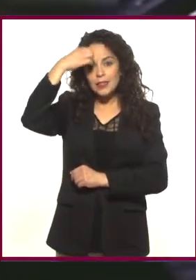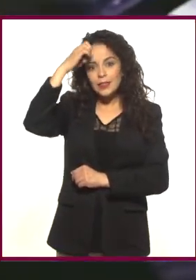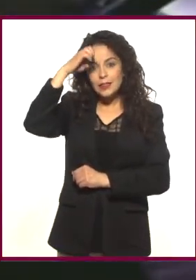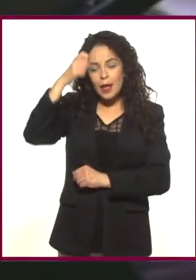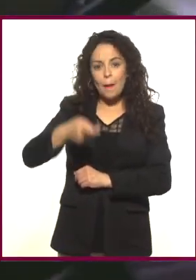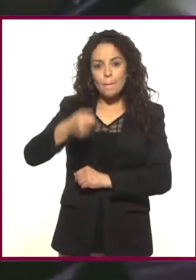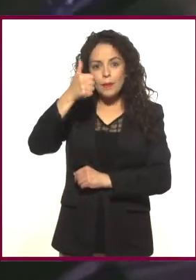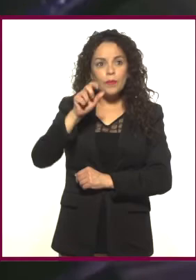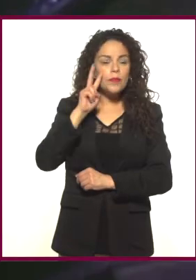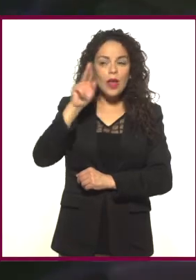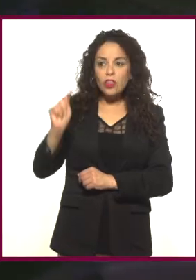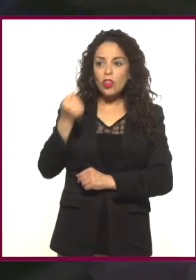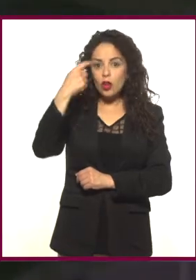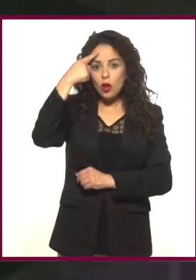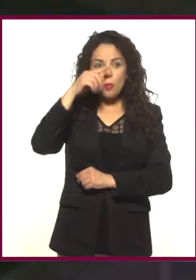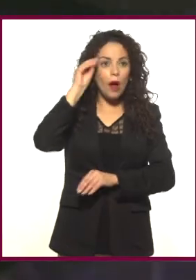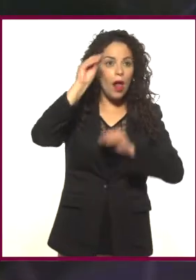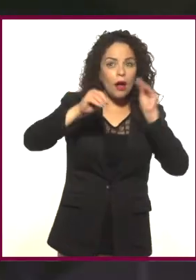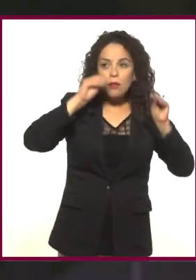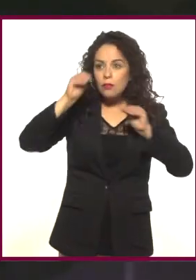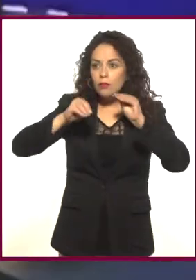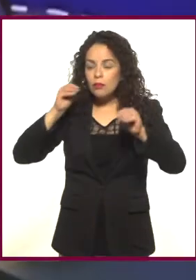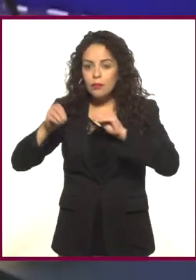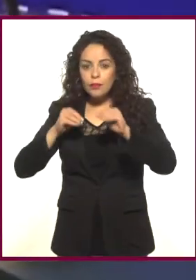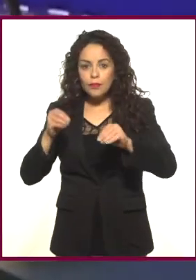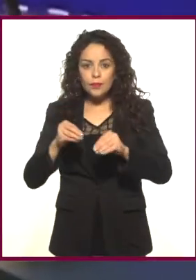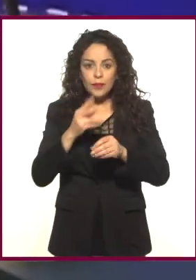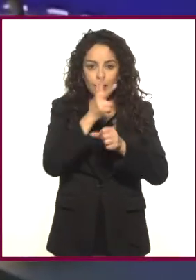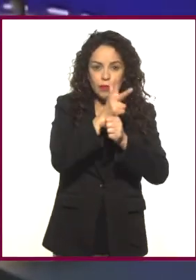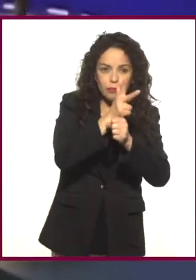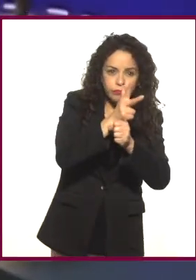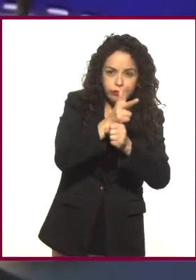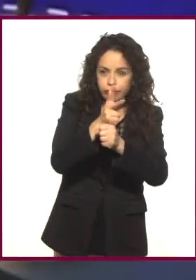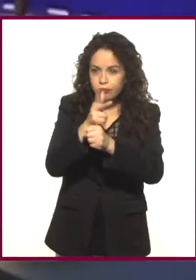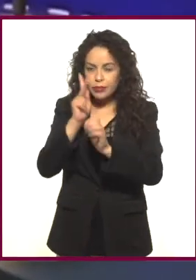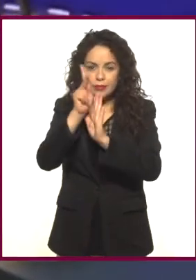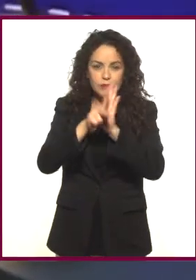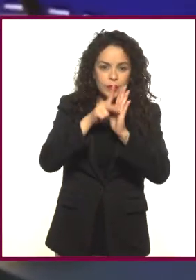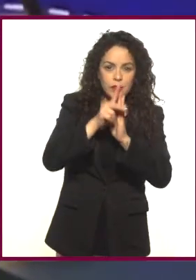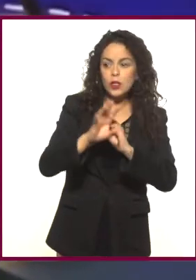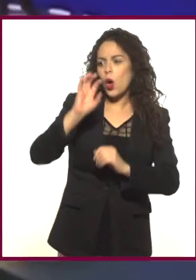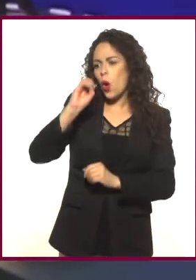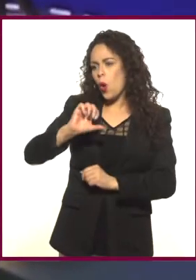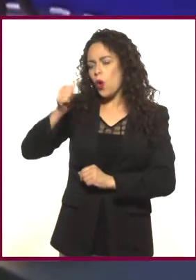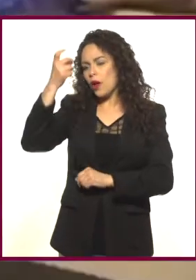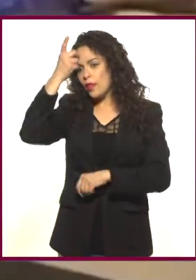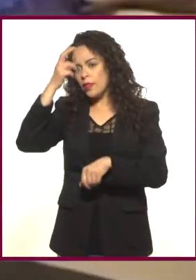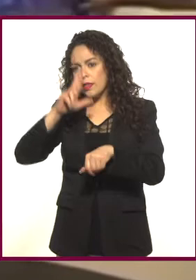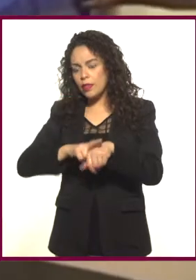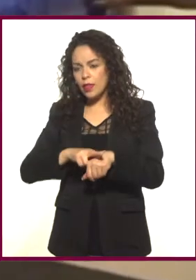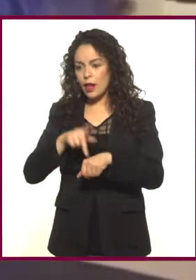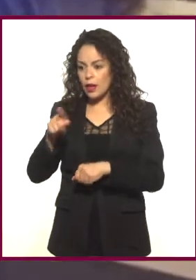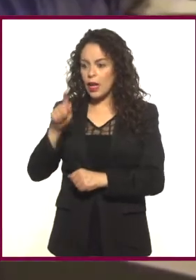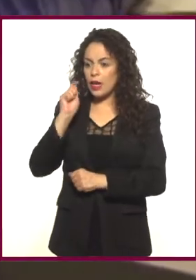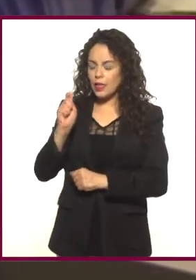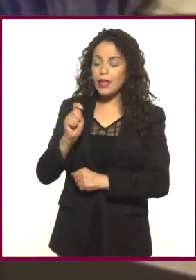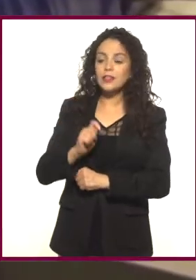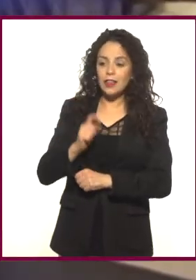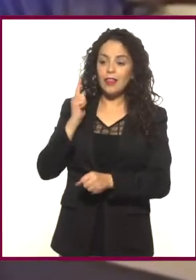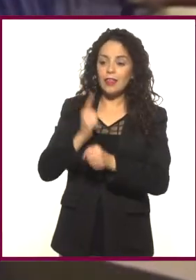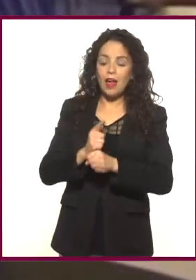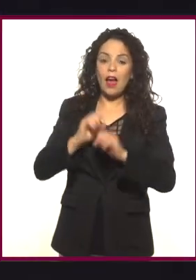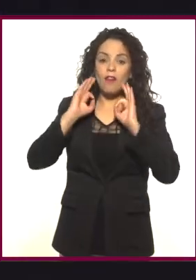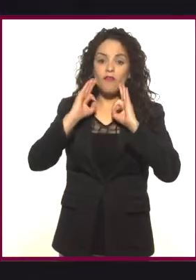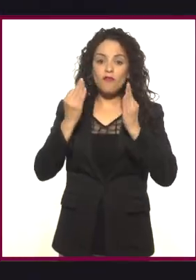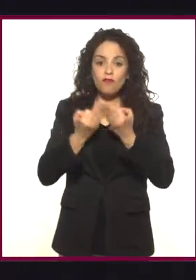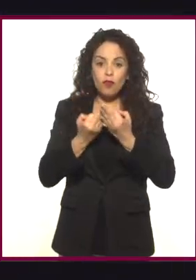la tecnología queriendo unir el proceso de postproducción con el de filmación. O directores que encontraron en el cine digital una manera